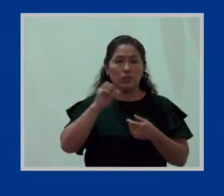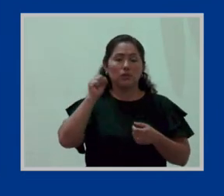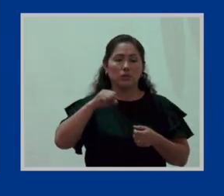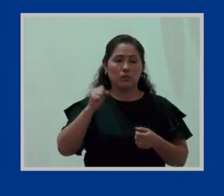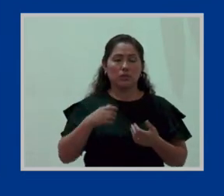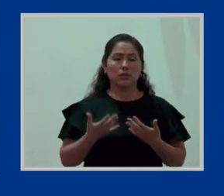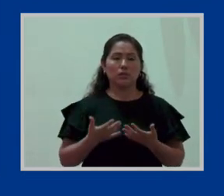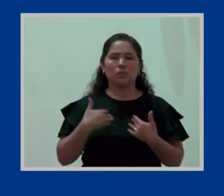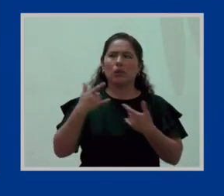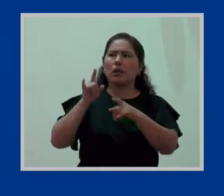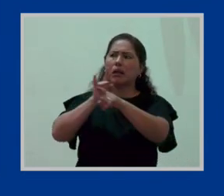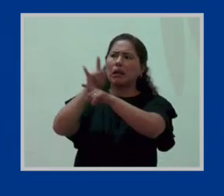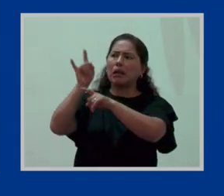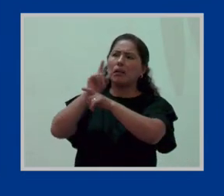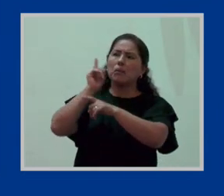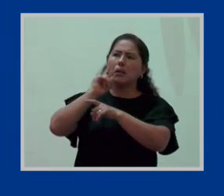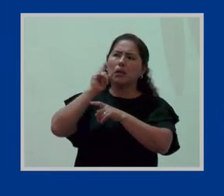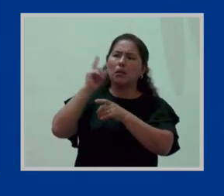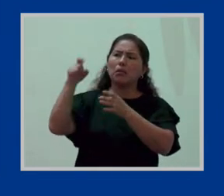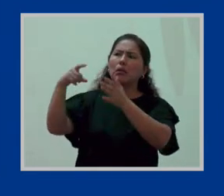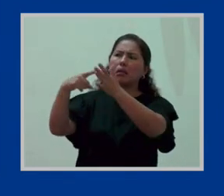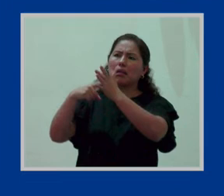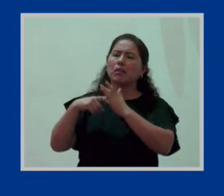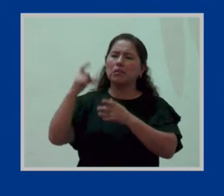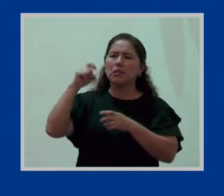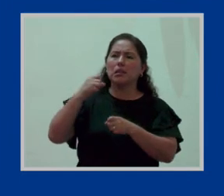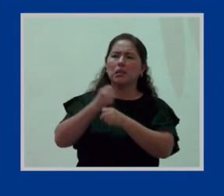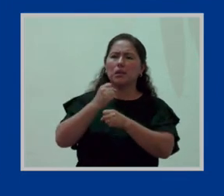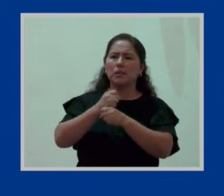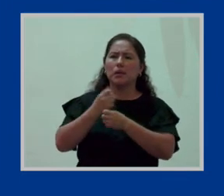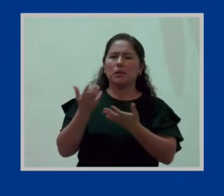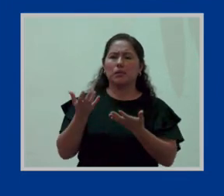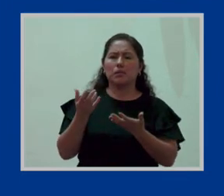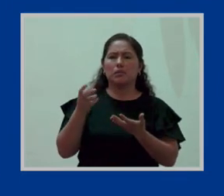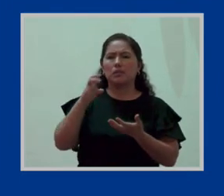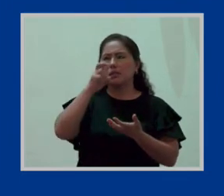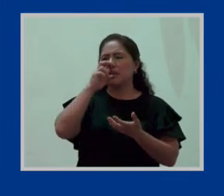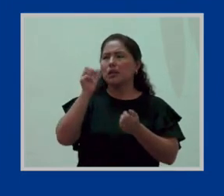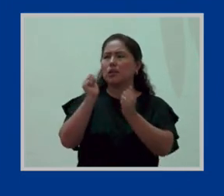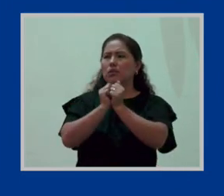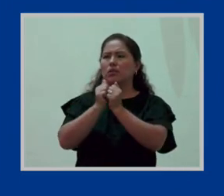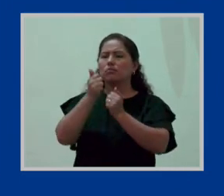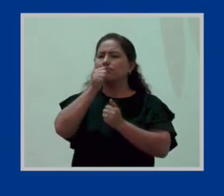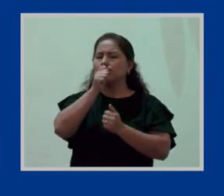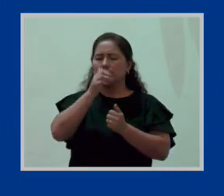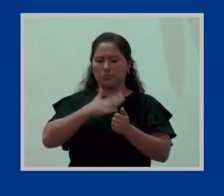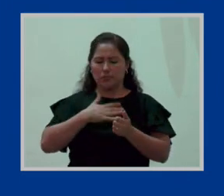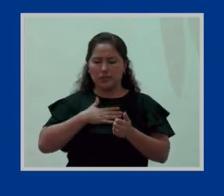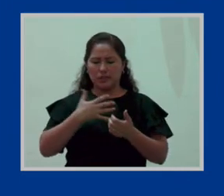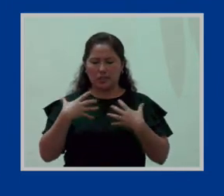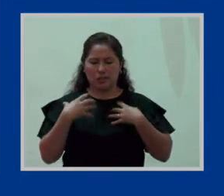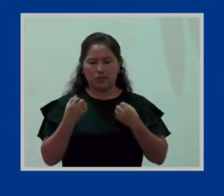engañar y nos quieran exigir determinada documentación que es estrictamente confidencial. Bien.